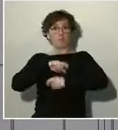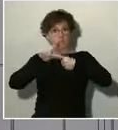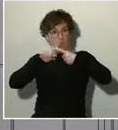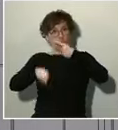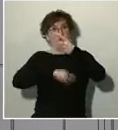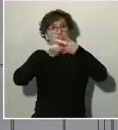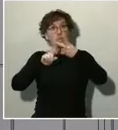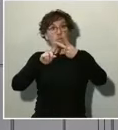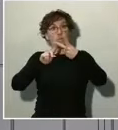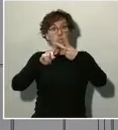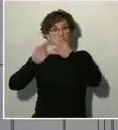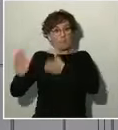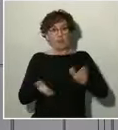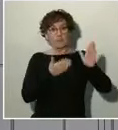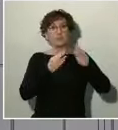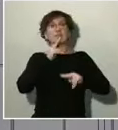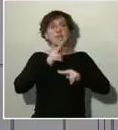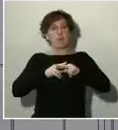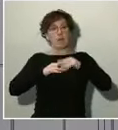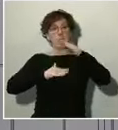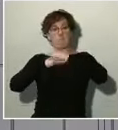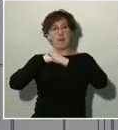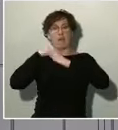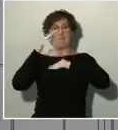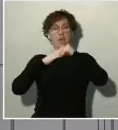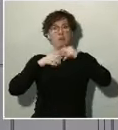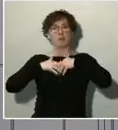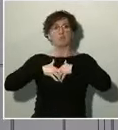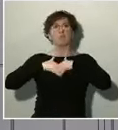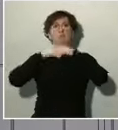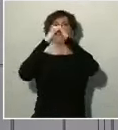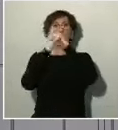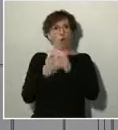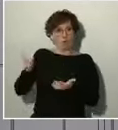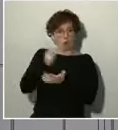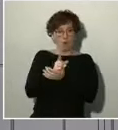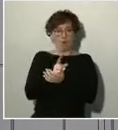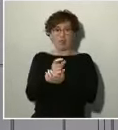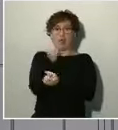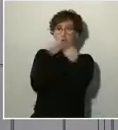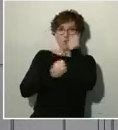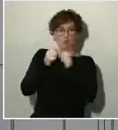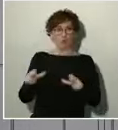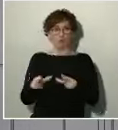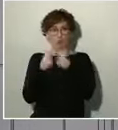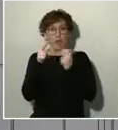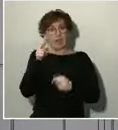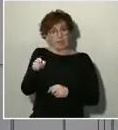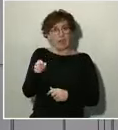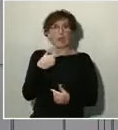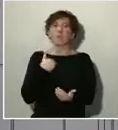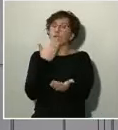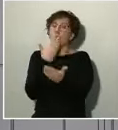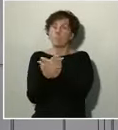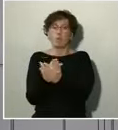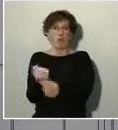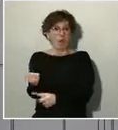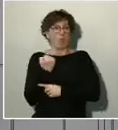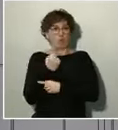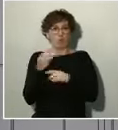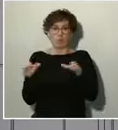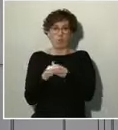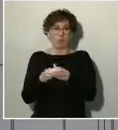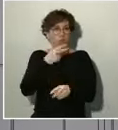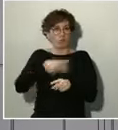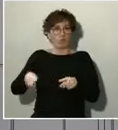económica y social, donde pediré el apoyo de todos los partidos políticos para una tarea nacional, que es la de volver a